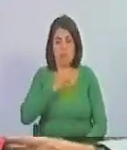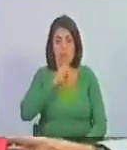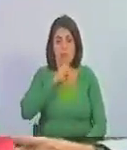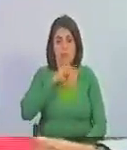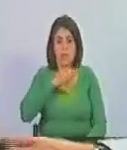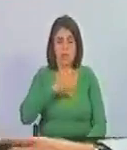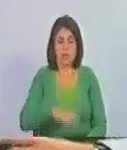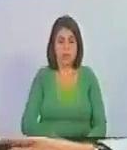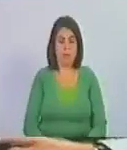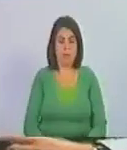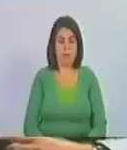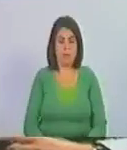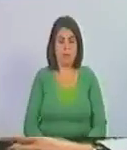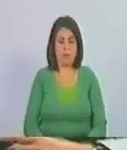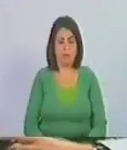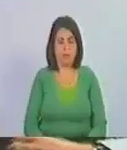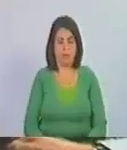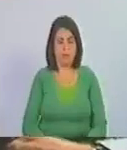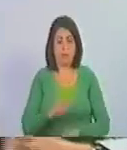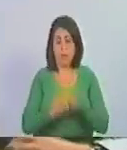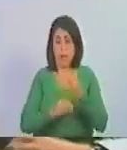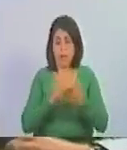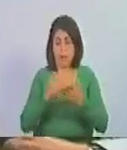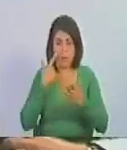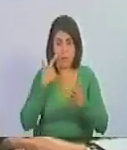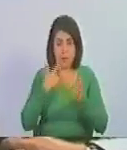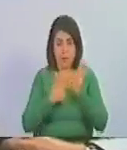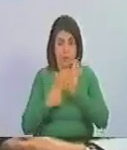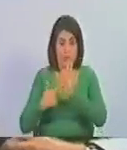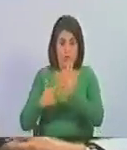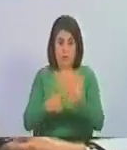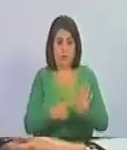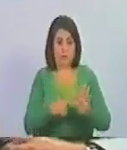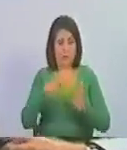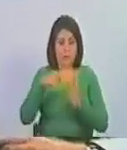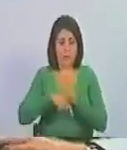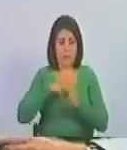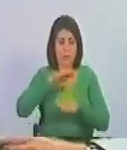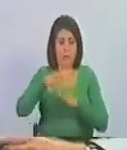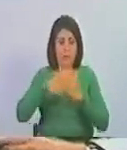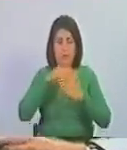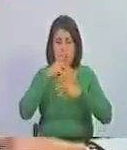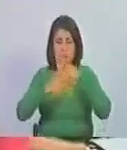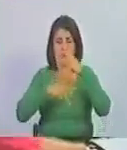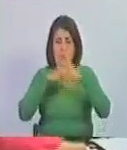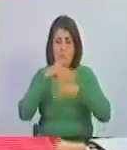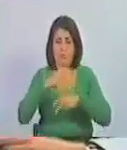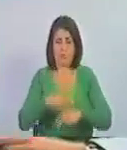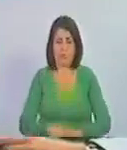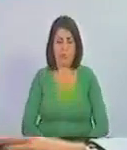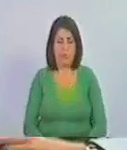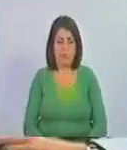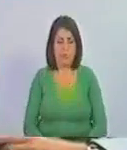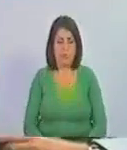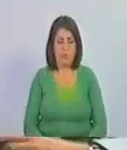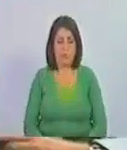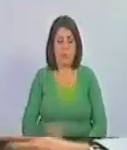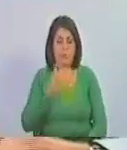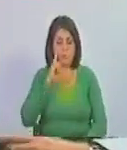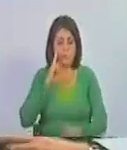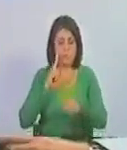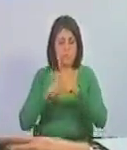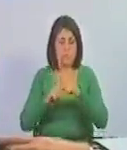y sepamos sintetizar en políticas, en planes